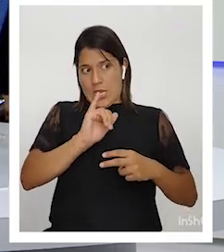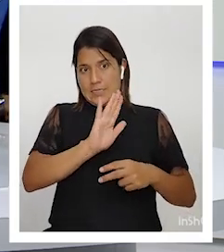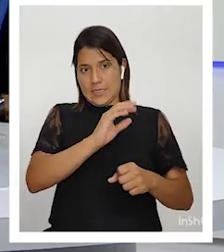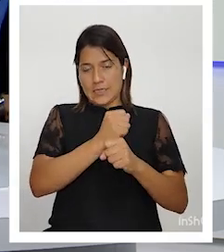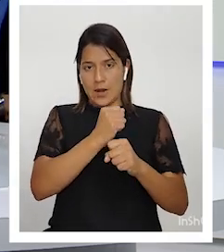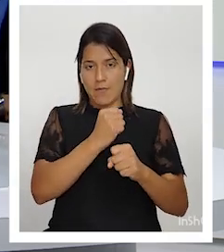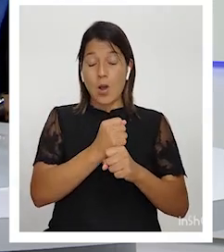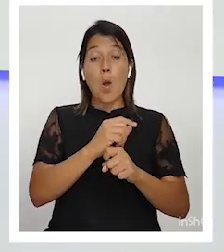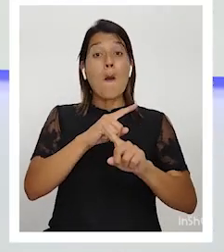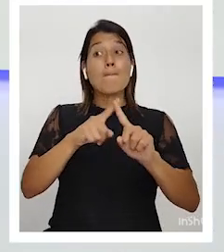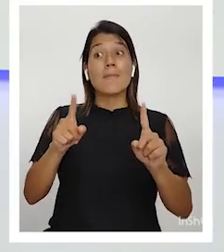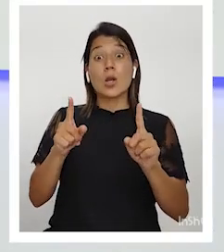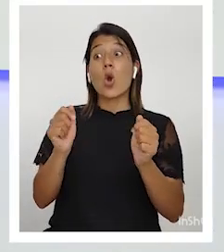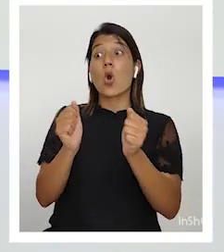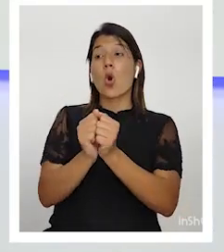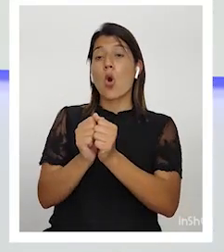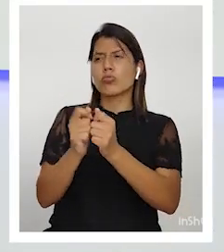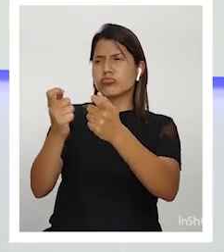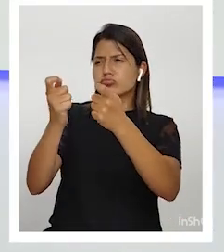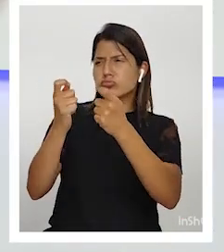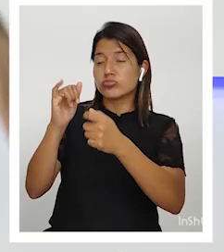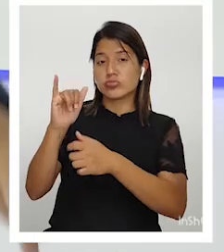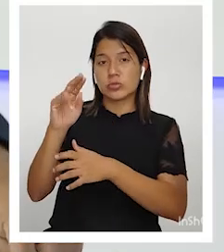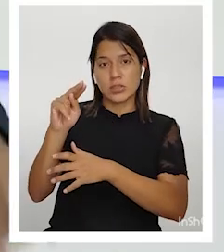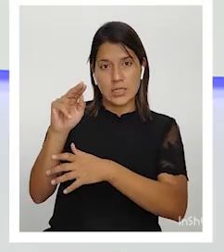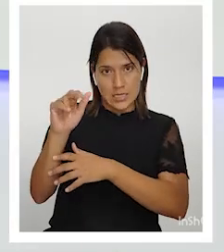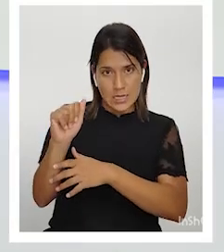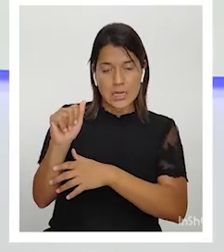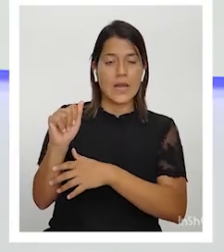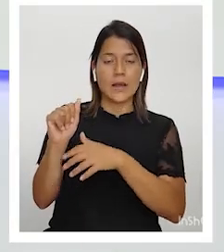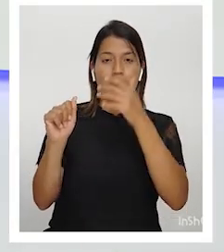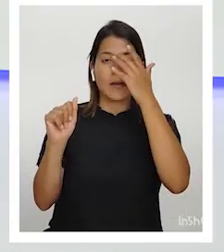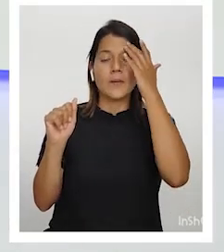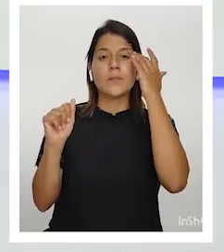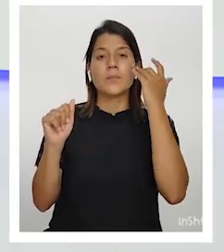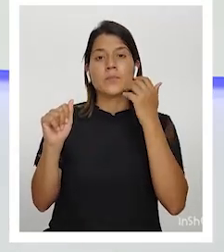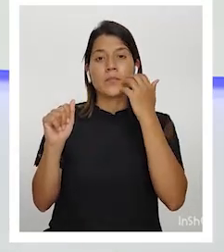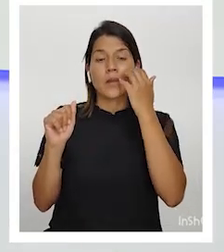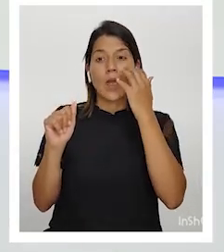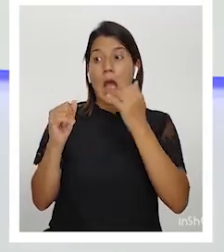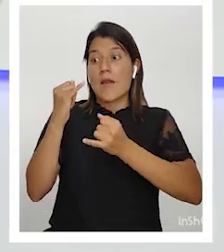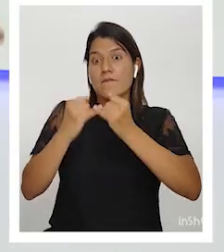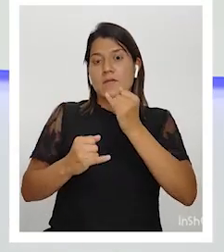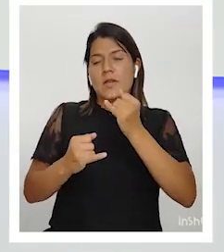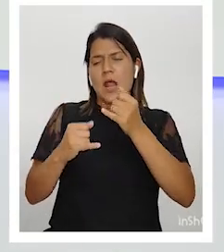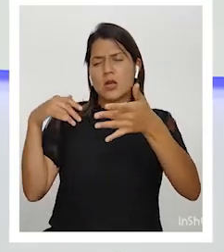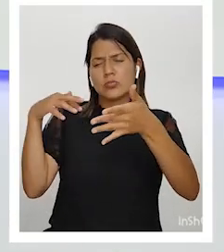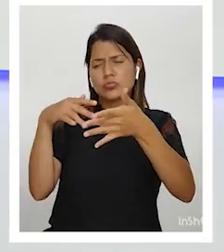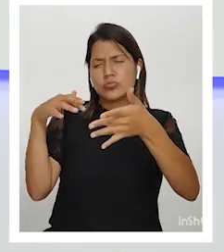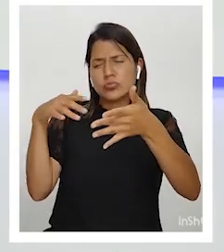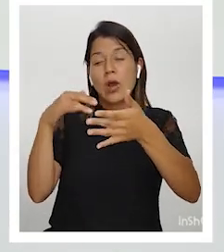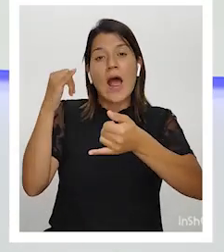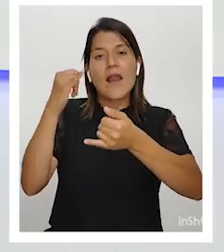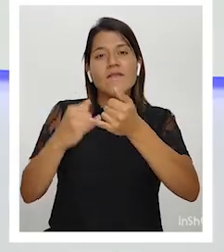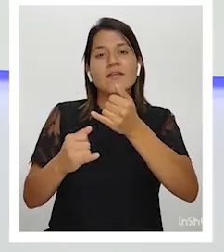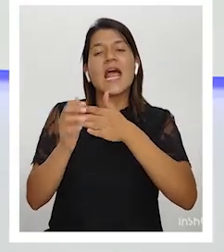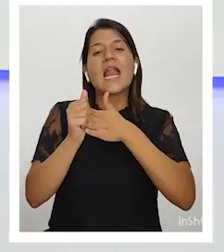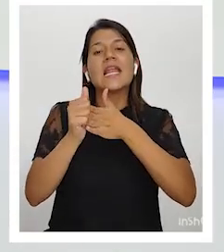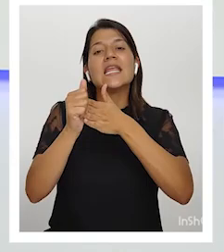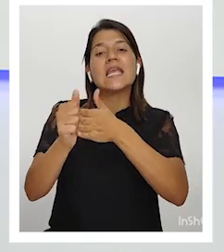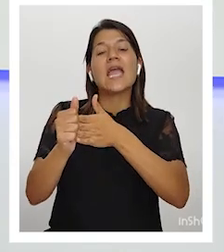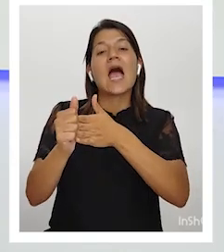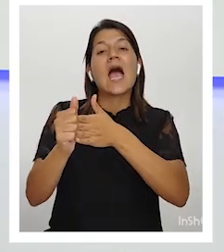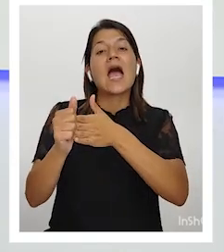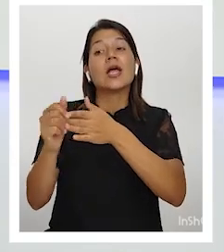el INAH, gracias a capacitaciones del INAH, in situ, termina convirtiéndolo en guía turístico